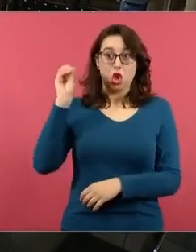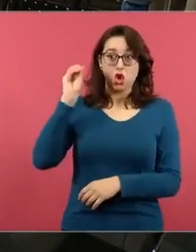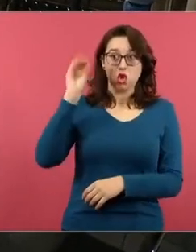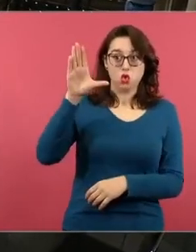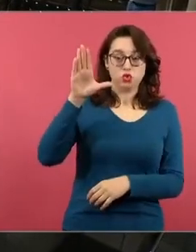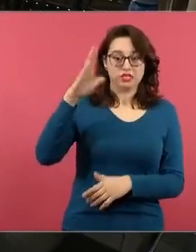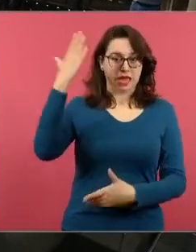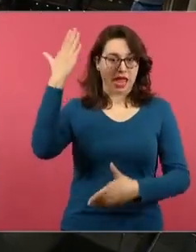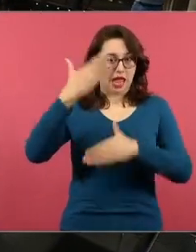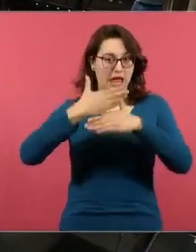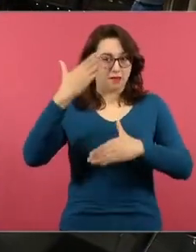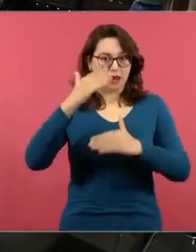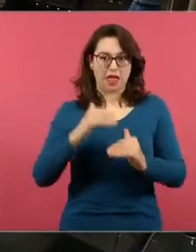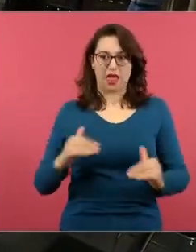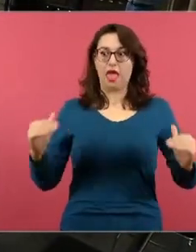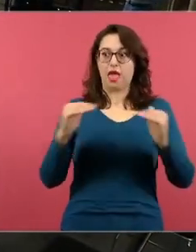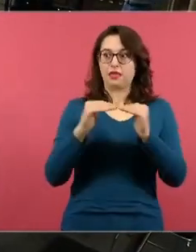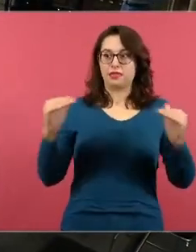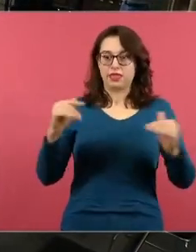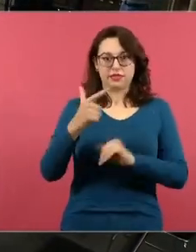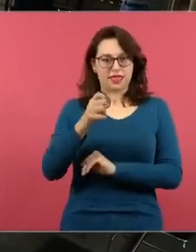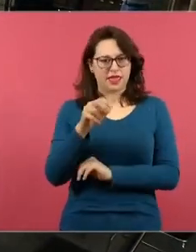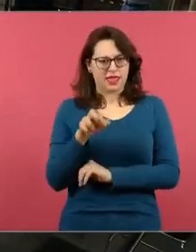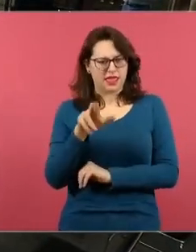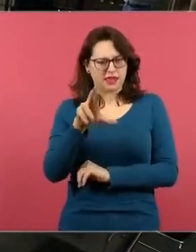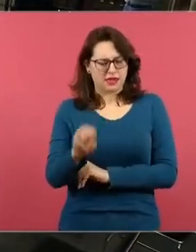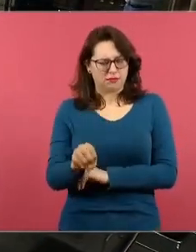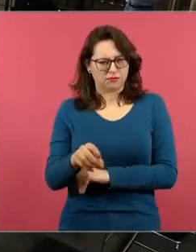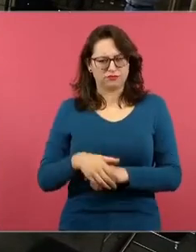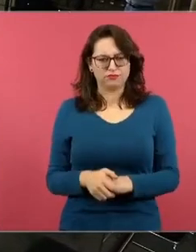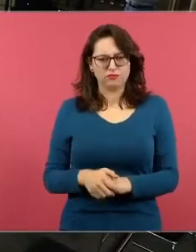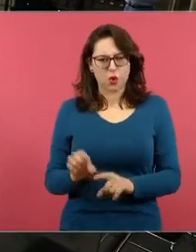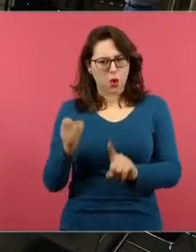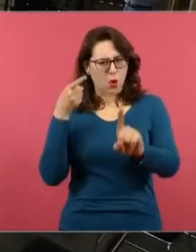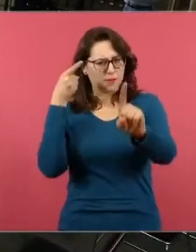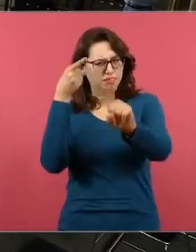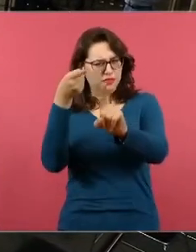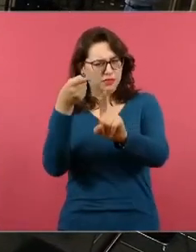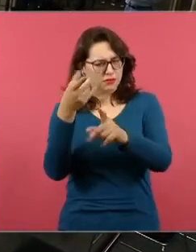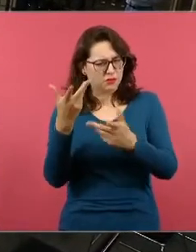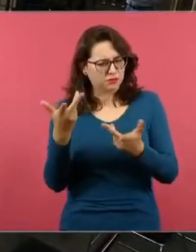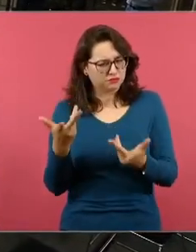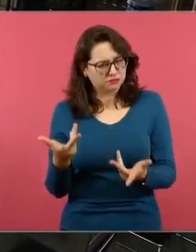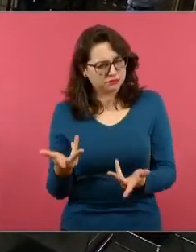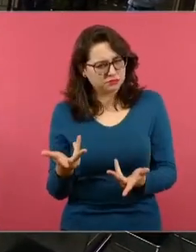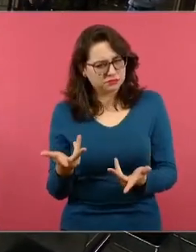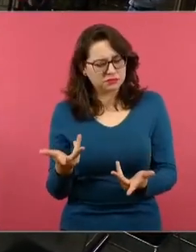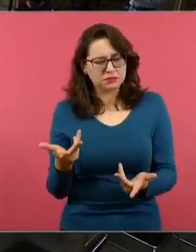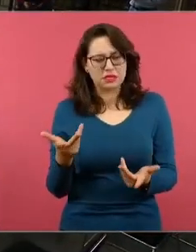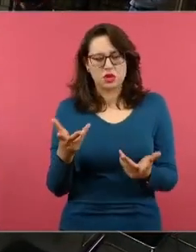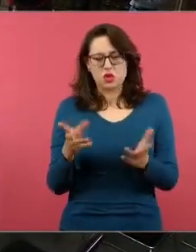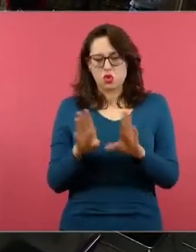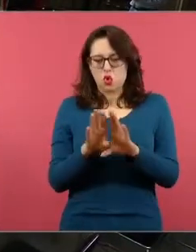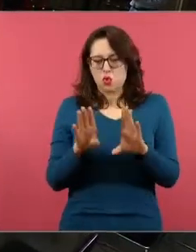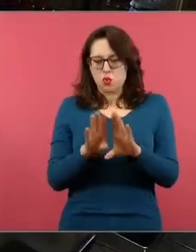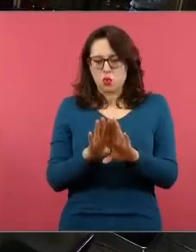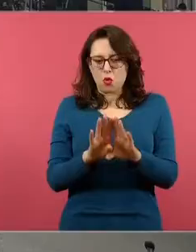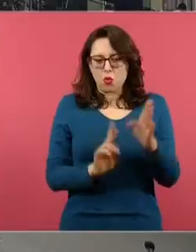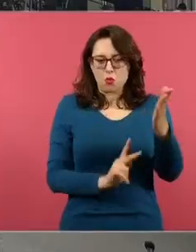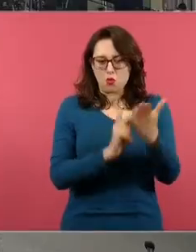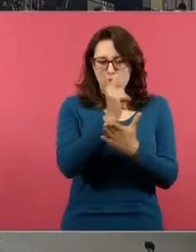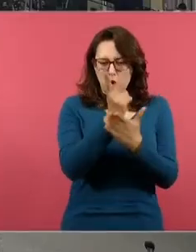preguntarle si la finalidad es que los niños tengan conciencia de cómo se realiza un programa de